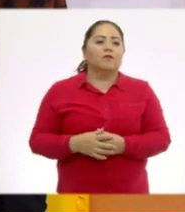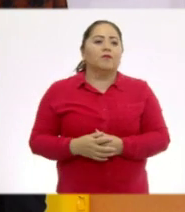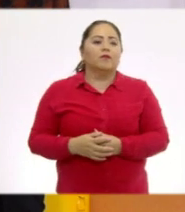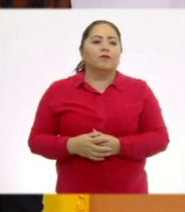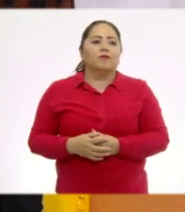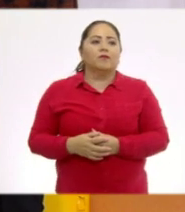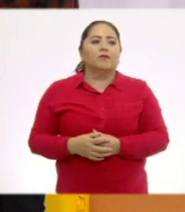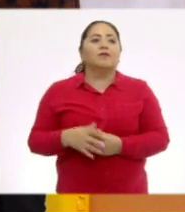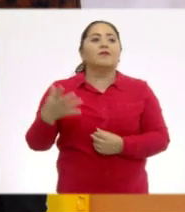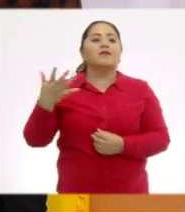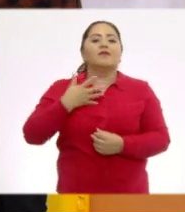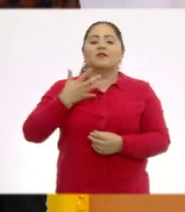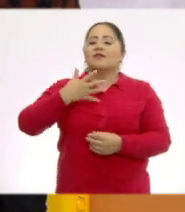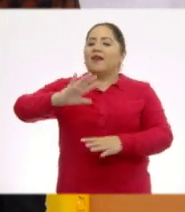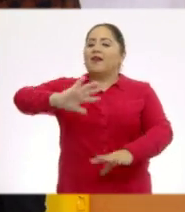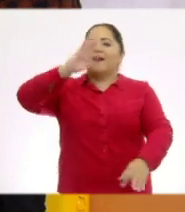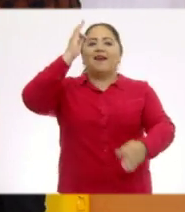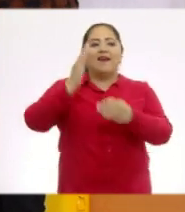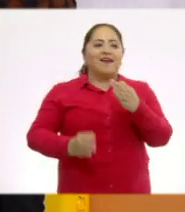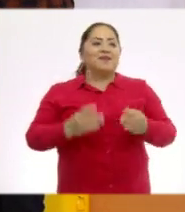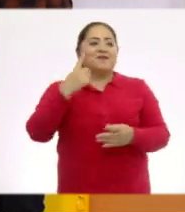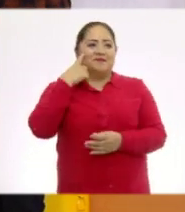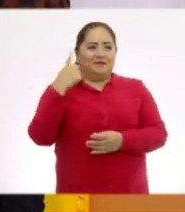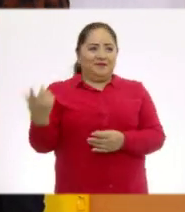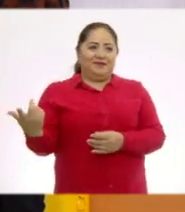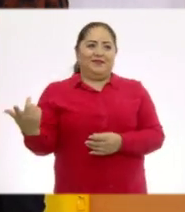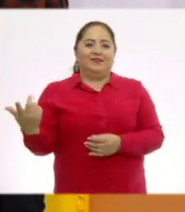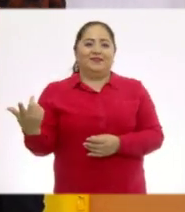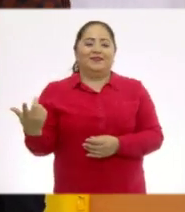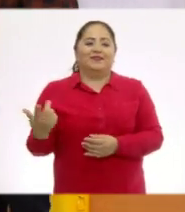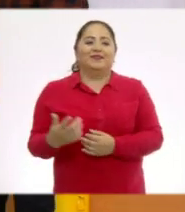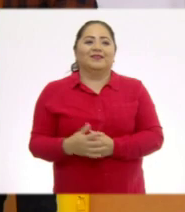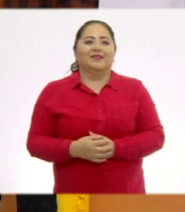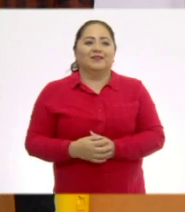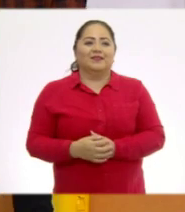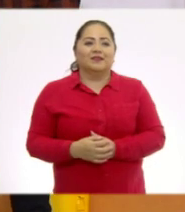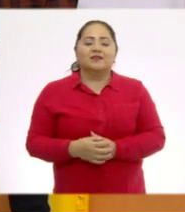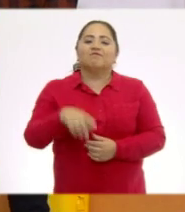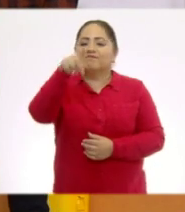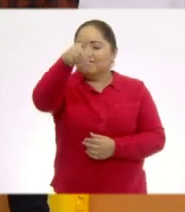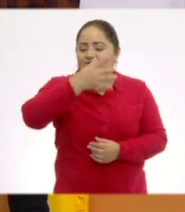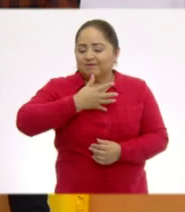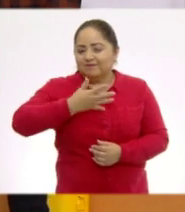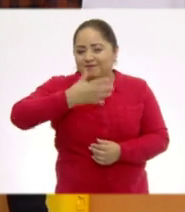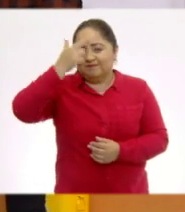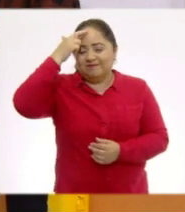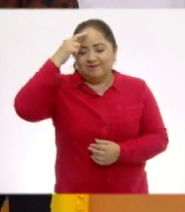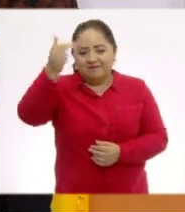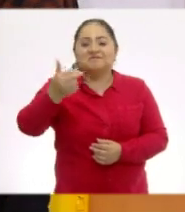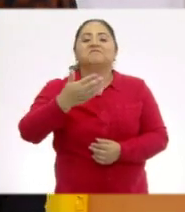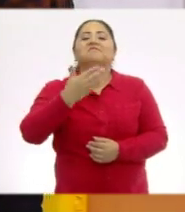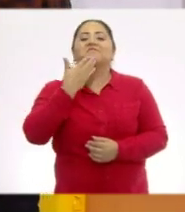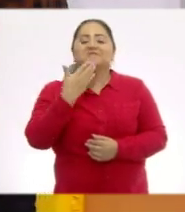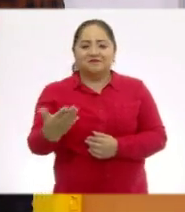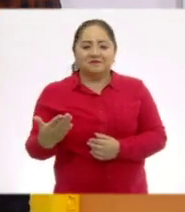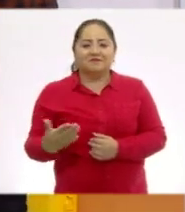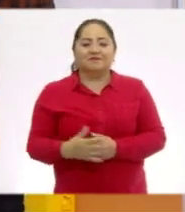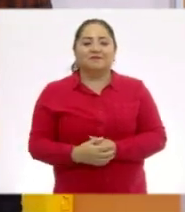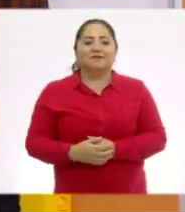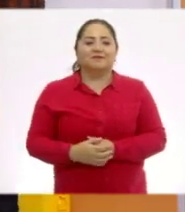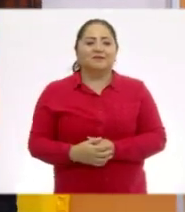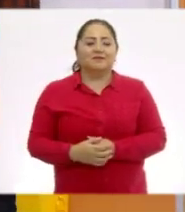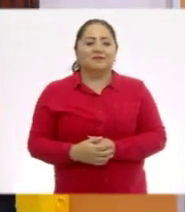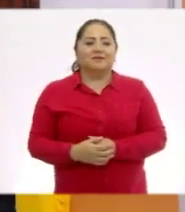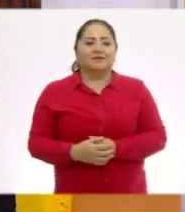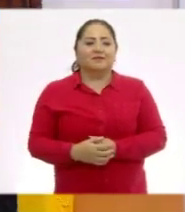Y aquí está. Ah, ya vi cómo es. Entonces, aquí Claro, tenías toda la razón. Muy bien. Muy bien, Carlos.